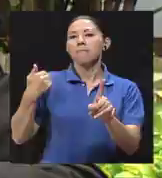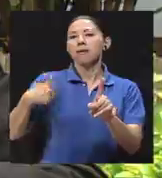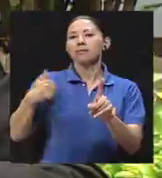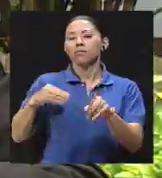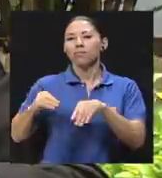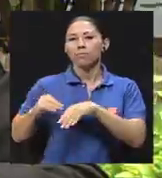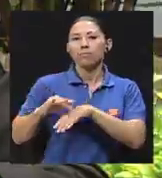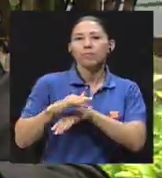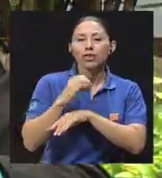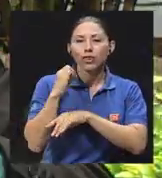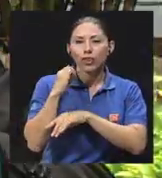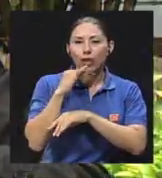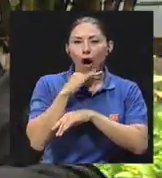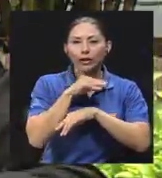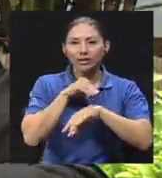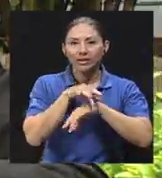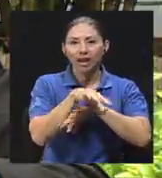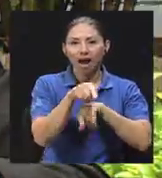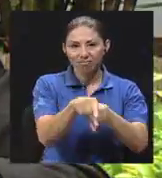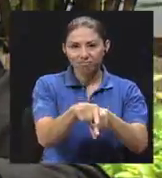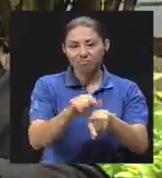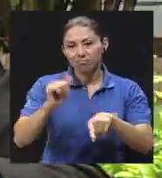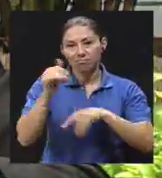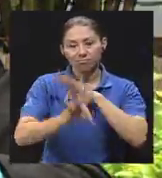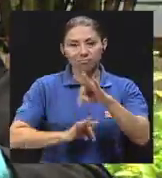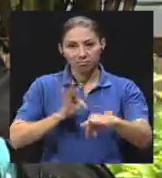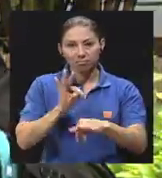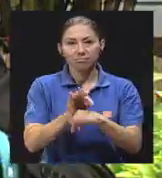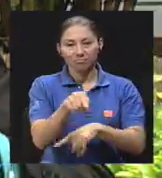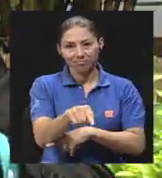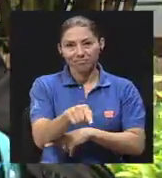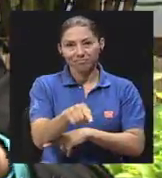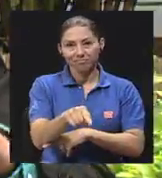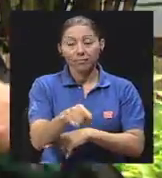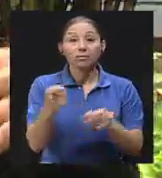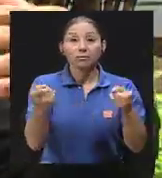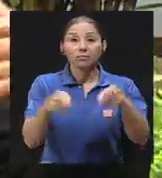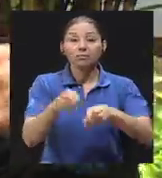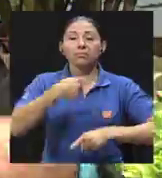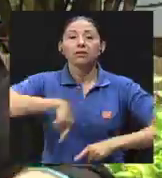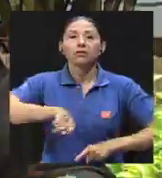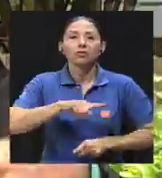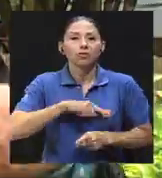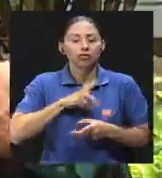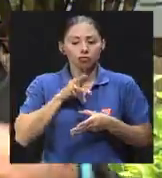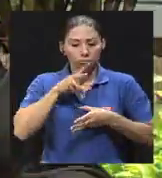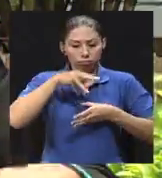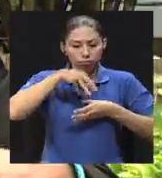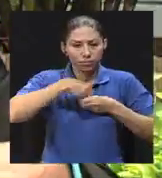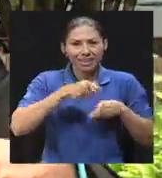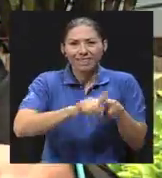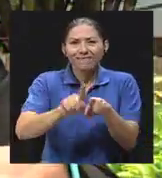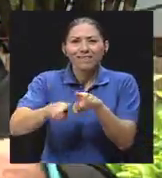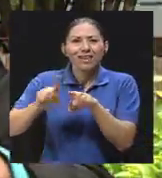tóxica. Es otro tipo de masculinidad. Lo que pasa es que nosotros estamos conformados de todas esas masculinidades, la